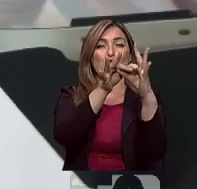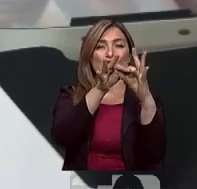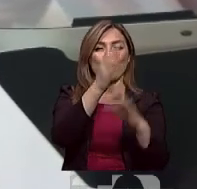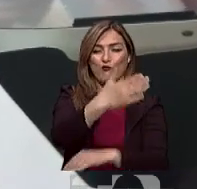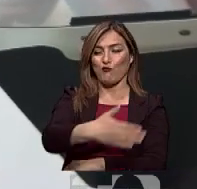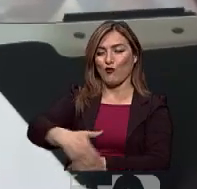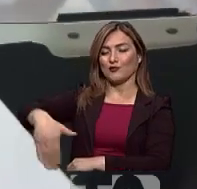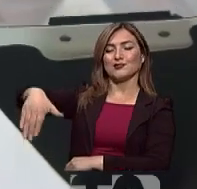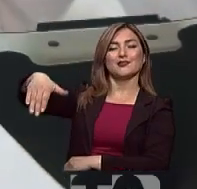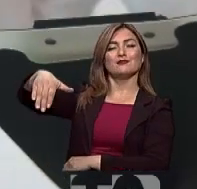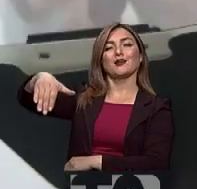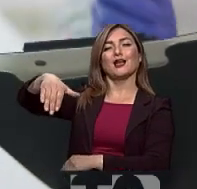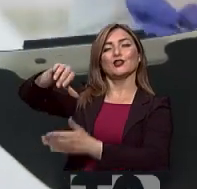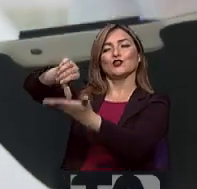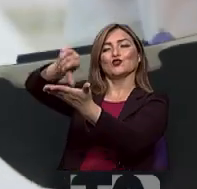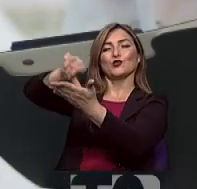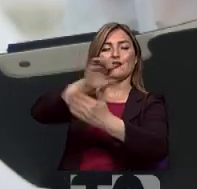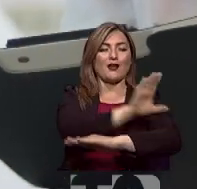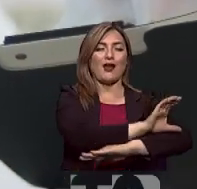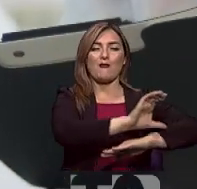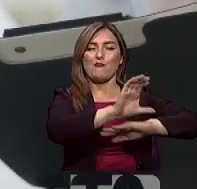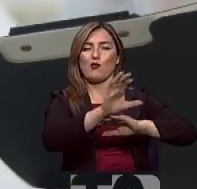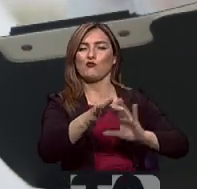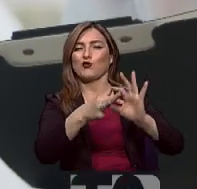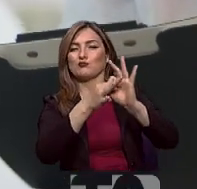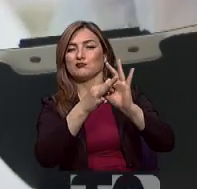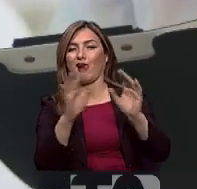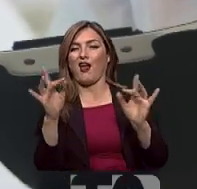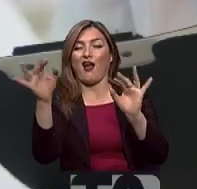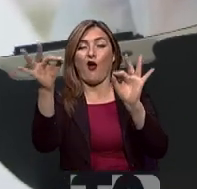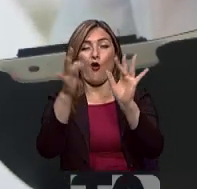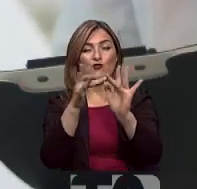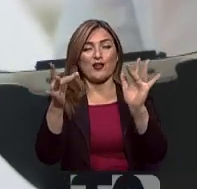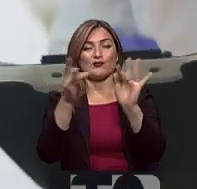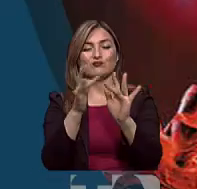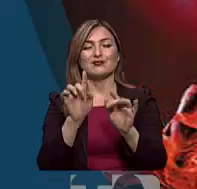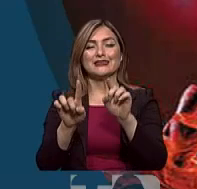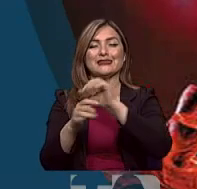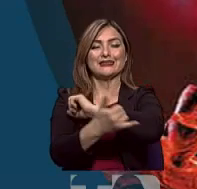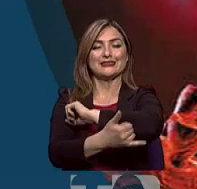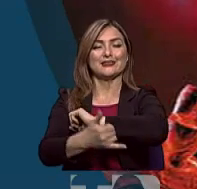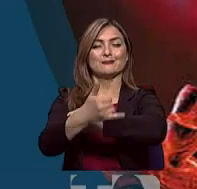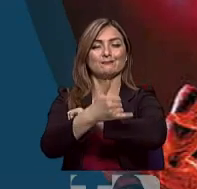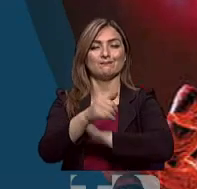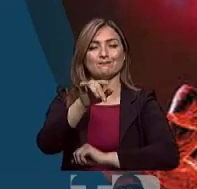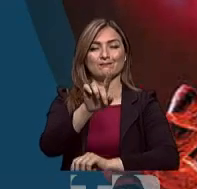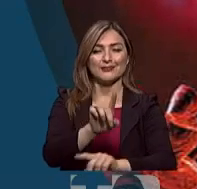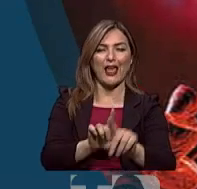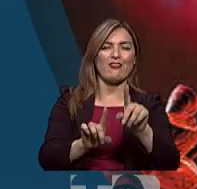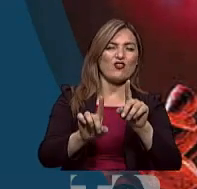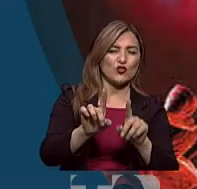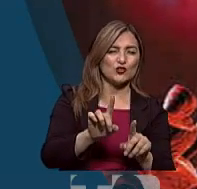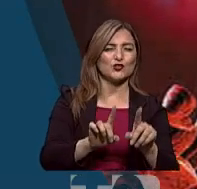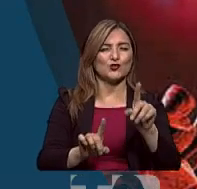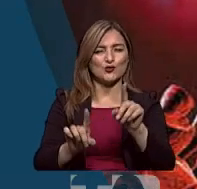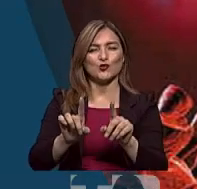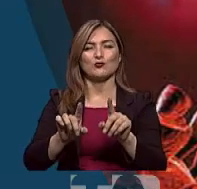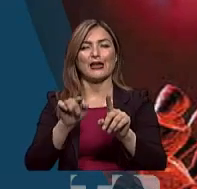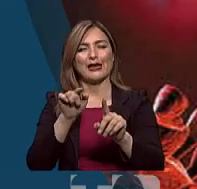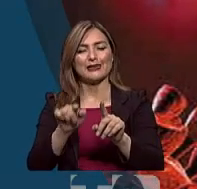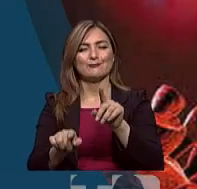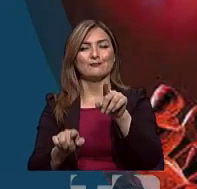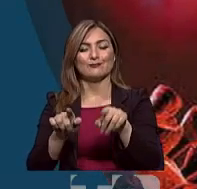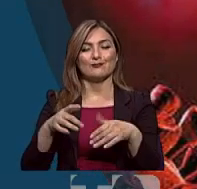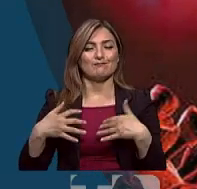fronteras entre las ciudades y el campo, pues se ha visto que especialmente en países donde se hacen muchos diagnósticos, pues definitivamente